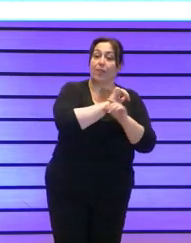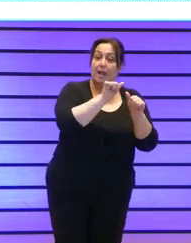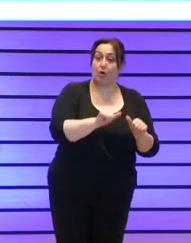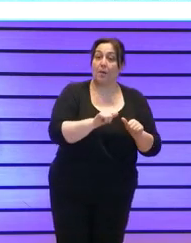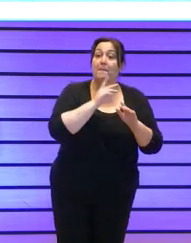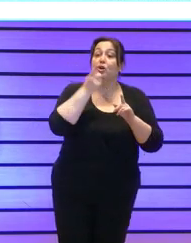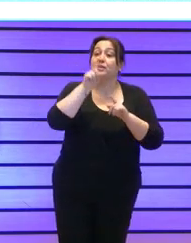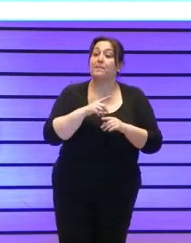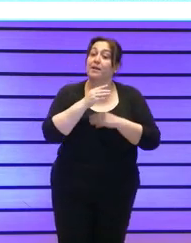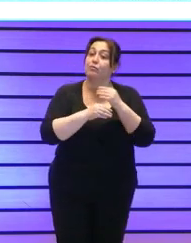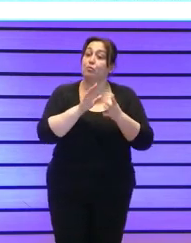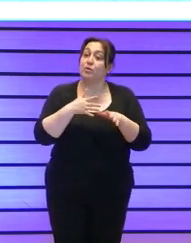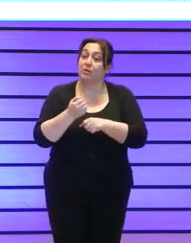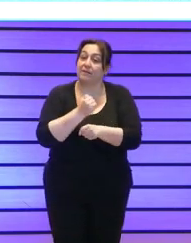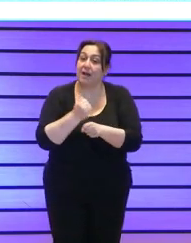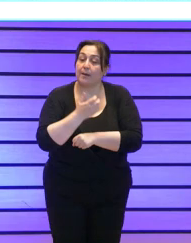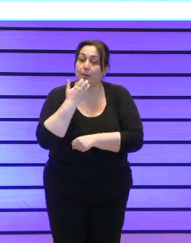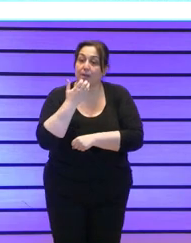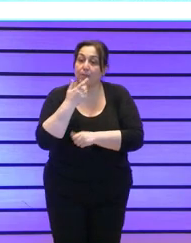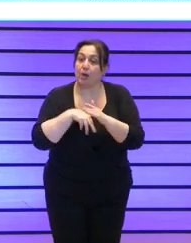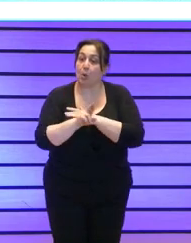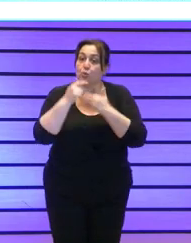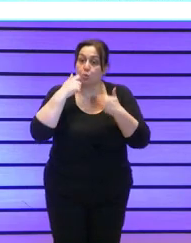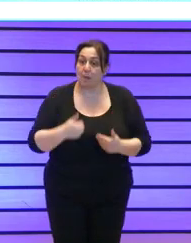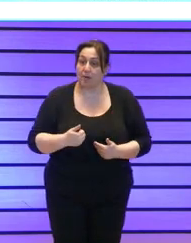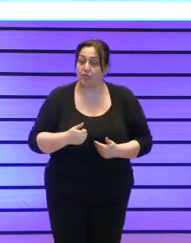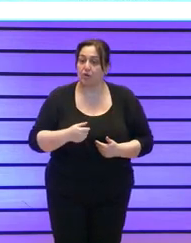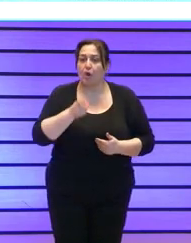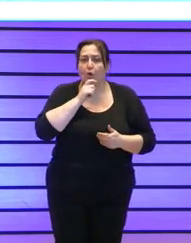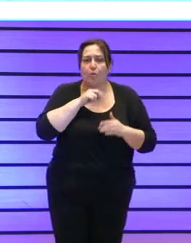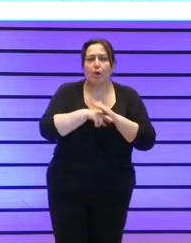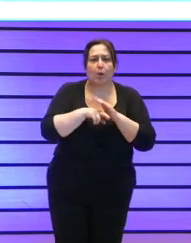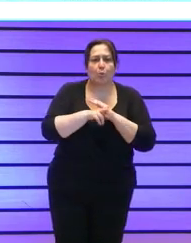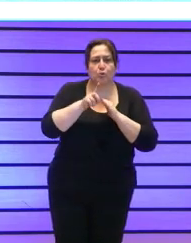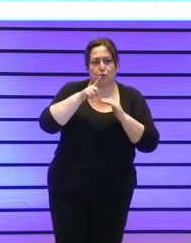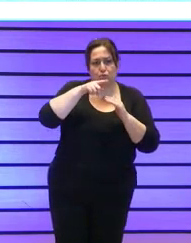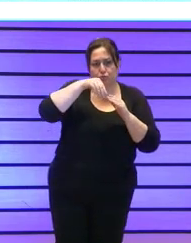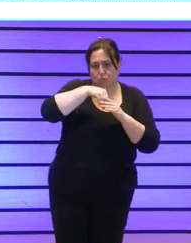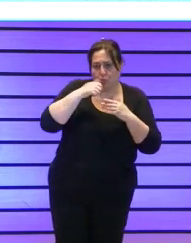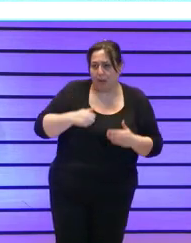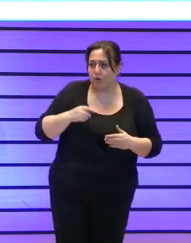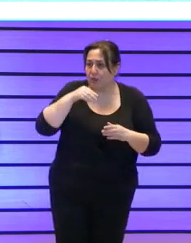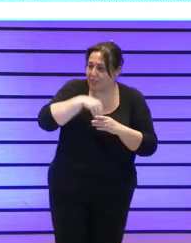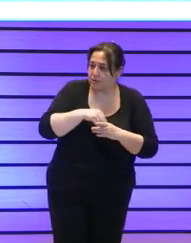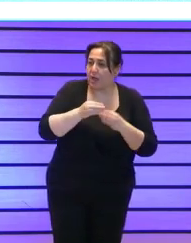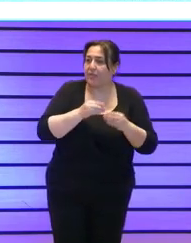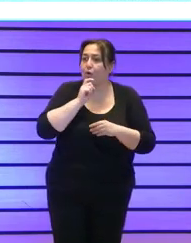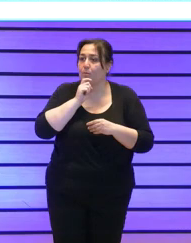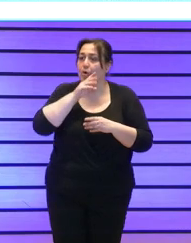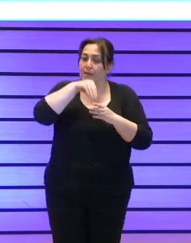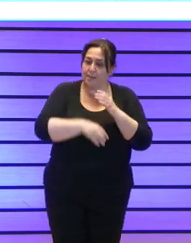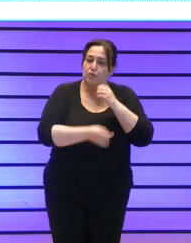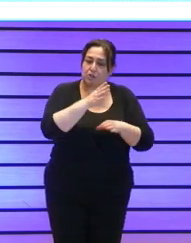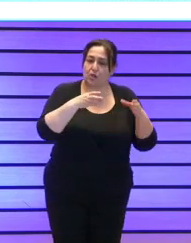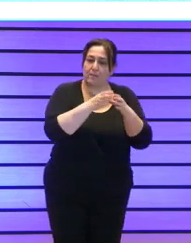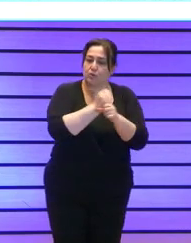pero también nos hemos puesto a trabajar por ejemplo en recursos humanos cómo gestionamos esto desde los recursos humanos y hemos hecho equipos de trabajo en la